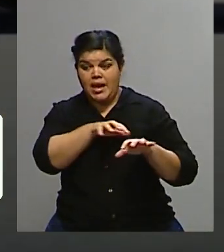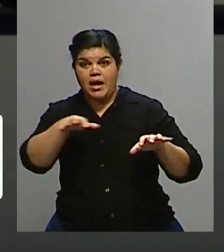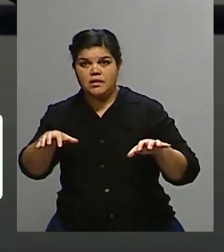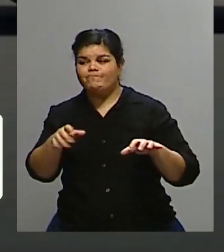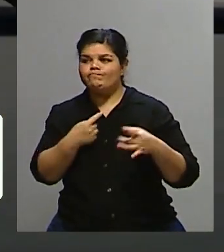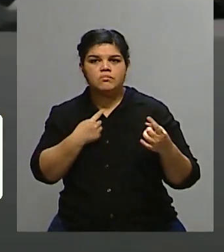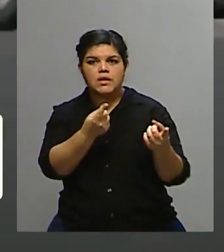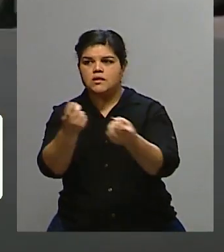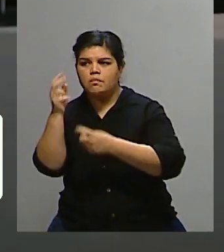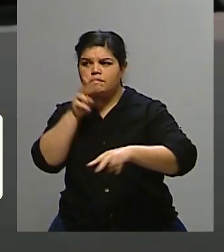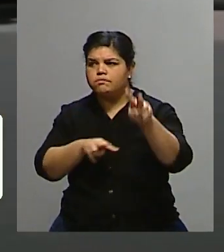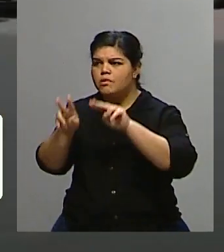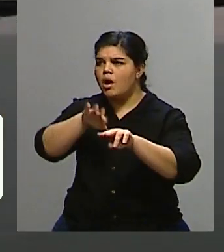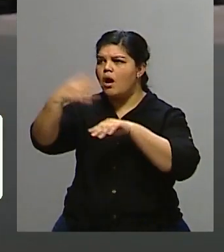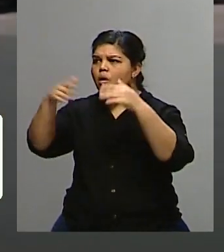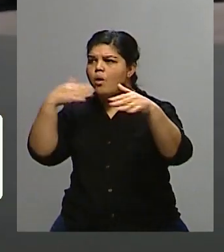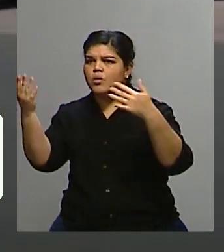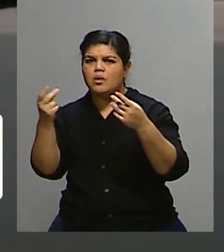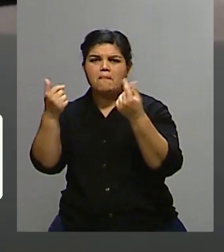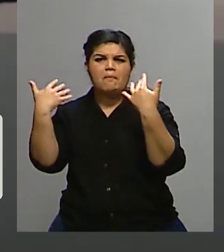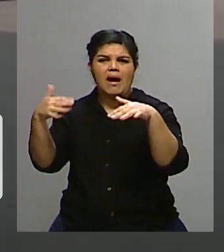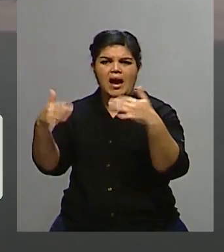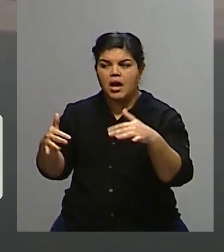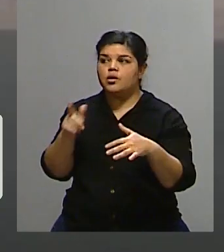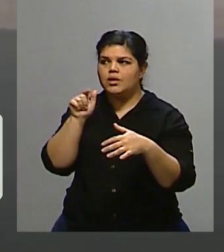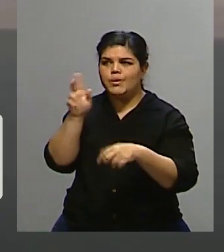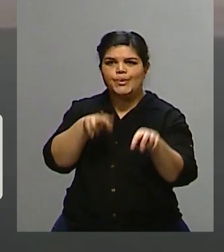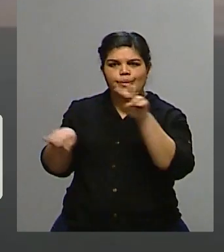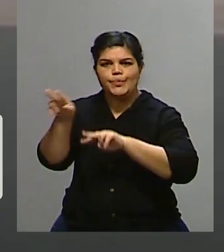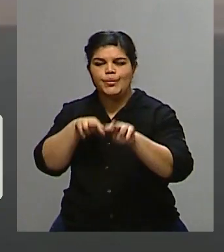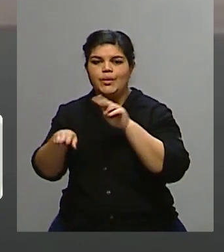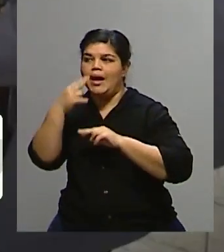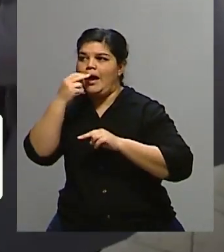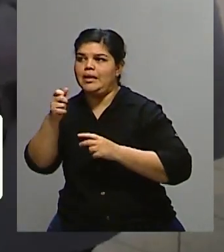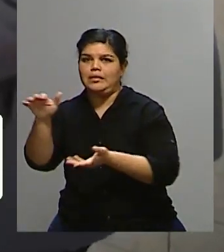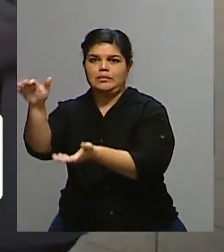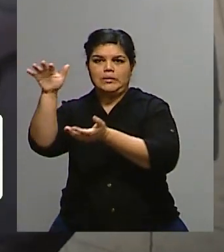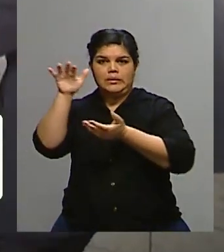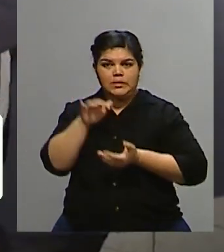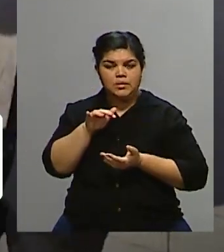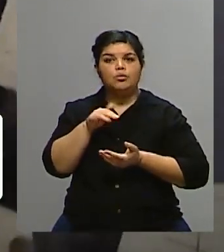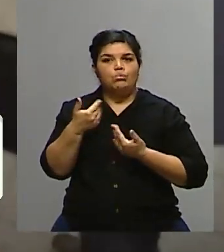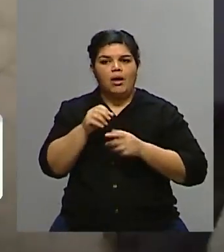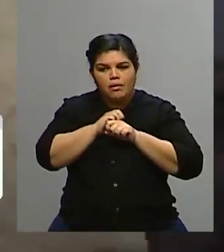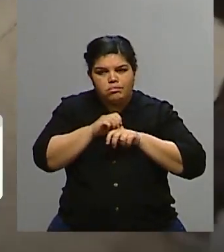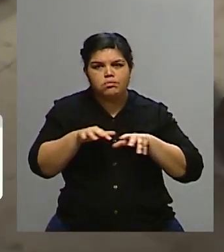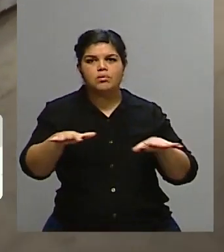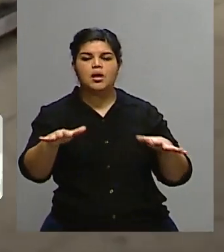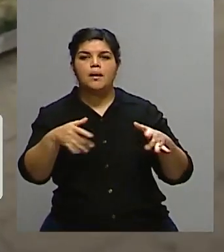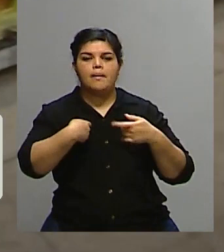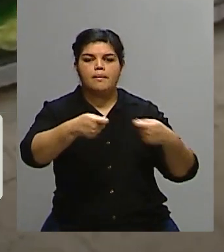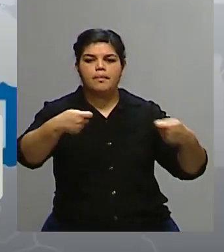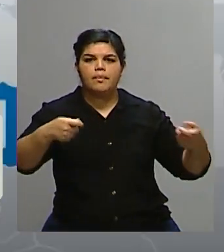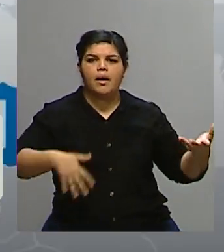otros proveedores que obviamente son más caros para el país. La situación ha disparado el precio del gas y la electricidad en